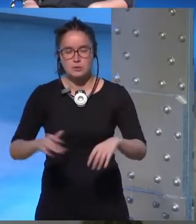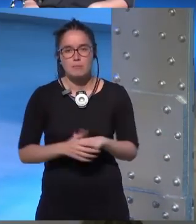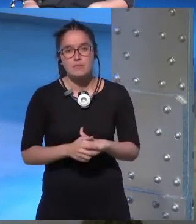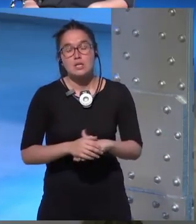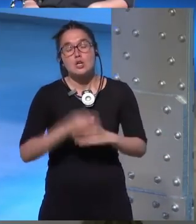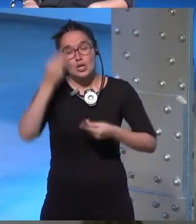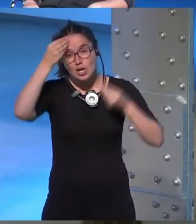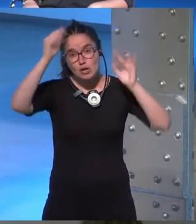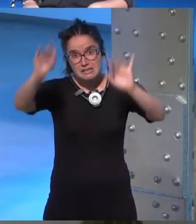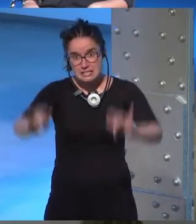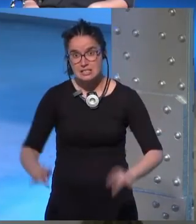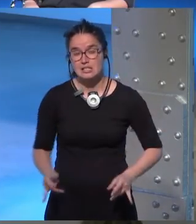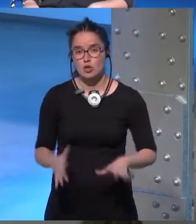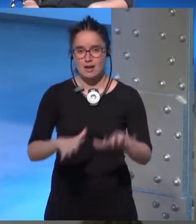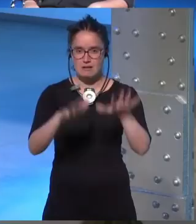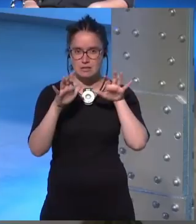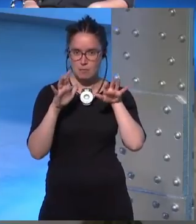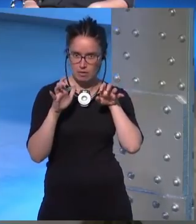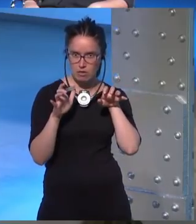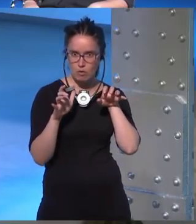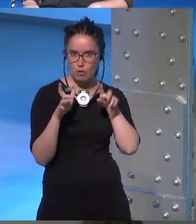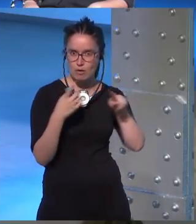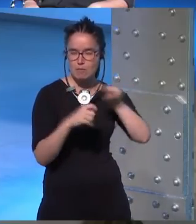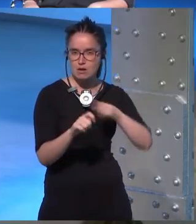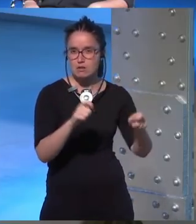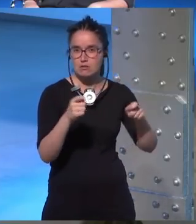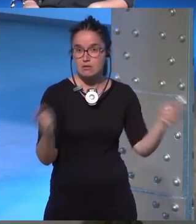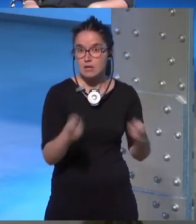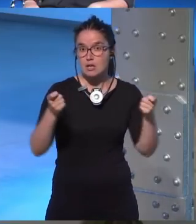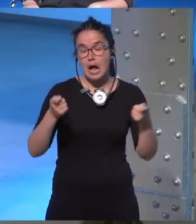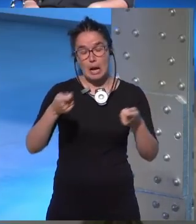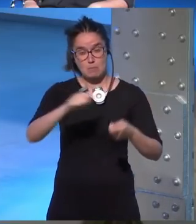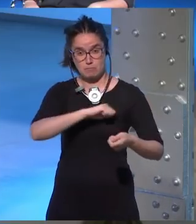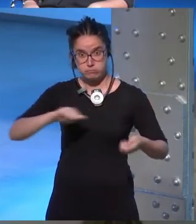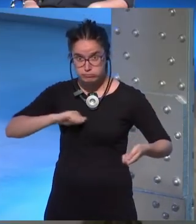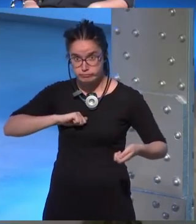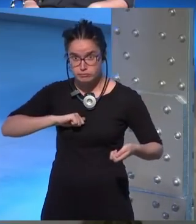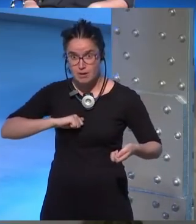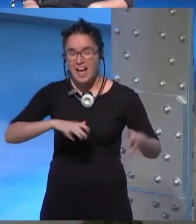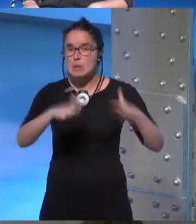lo que has aprendido de marketing a tu propia carrera como escritora